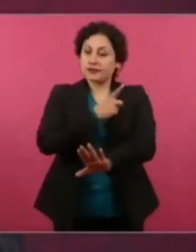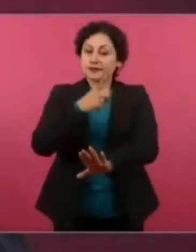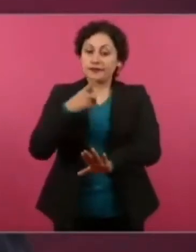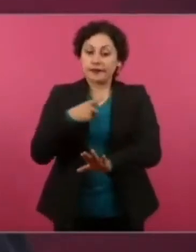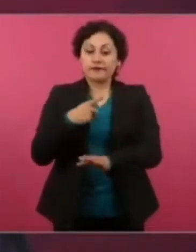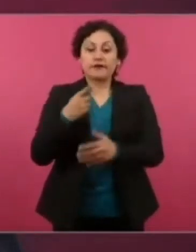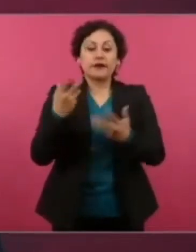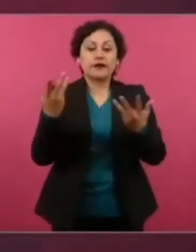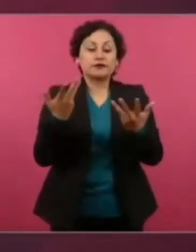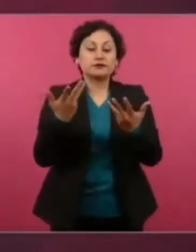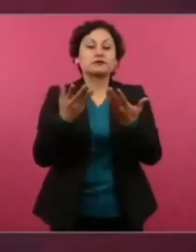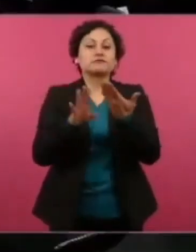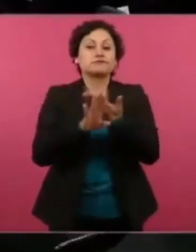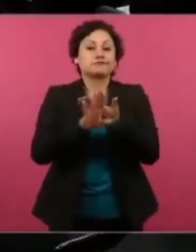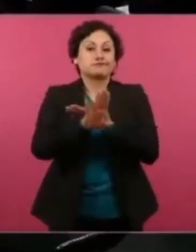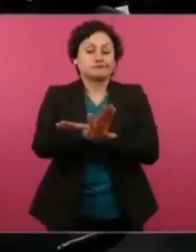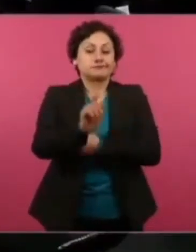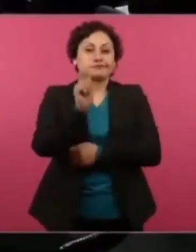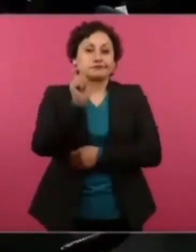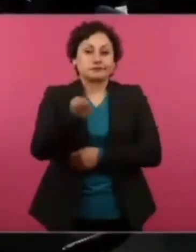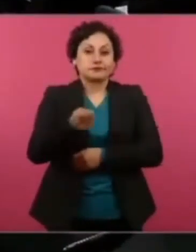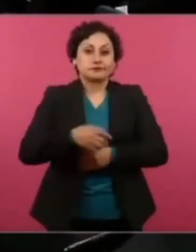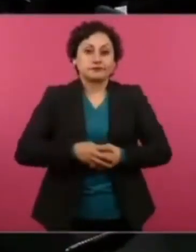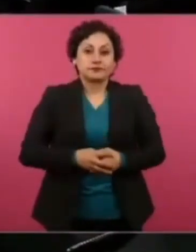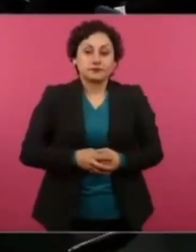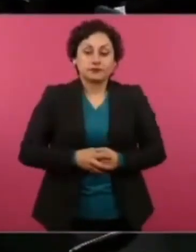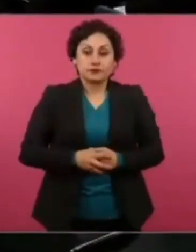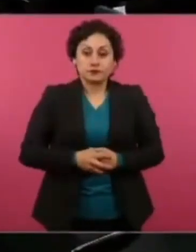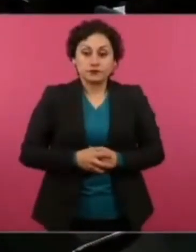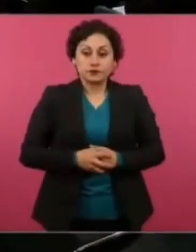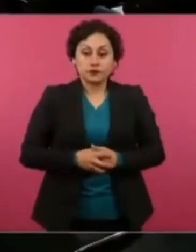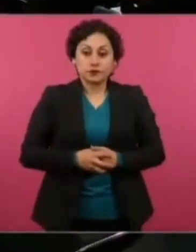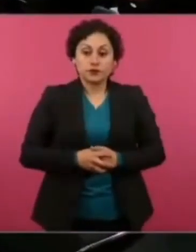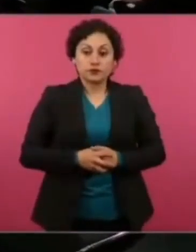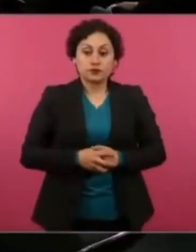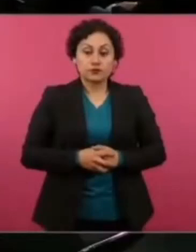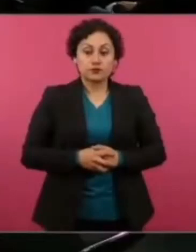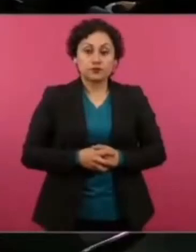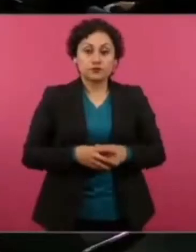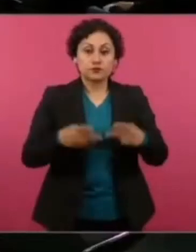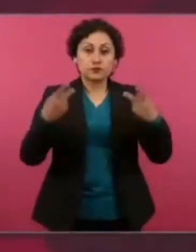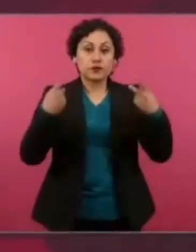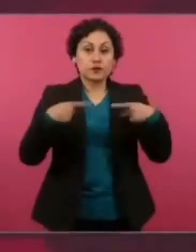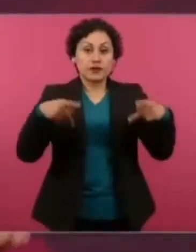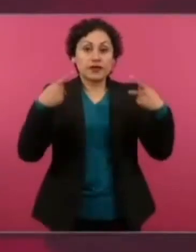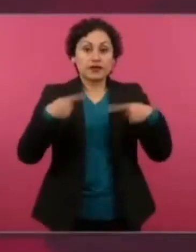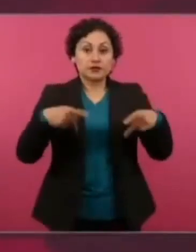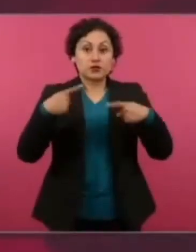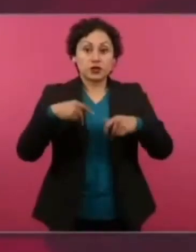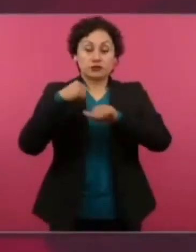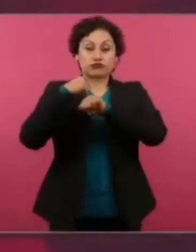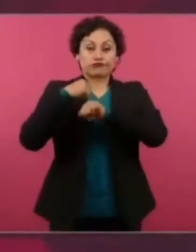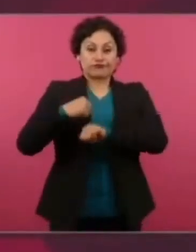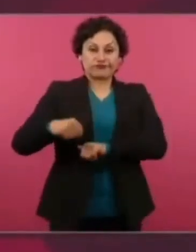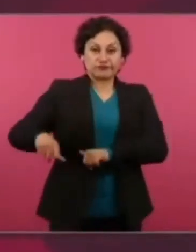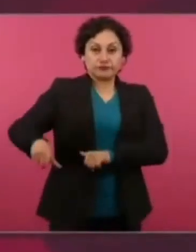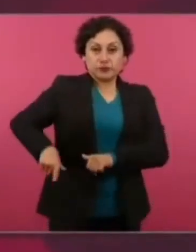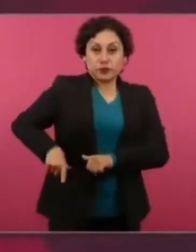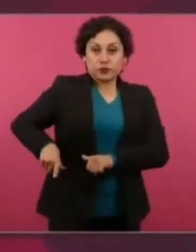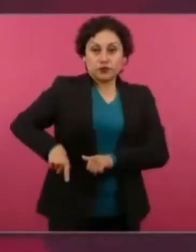gobierne tenga la posibilidad